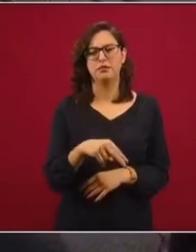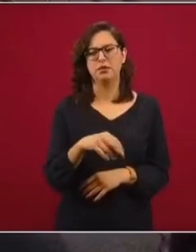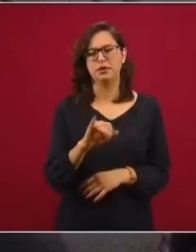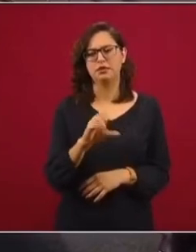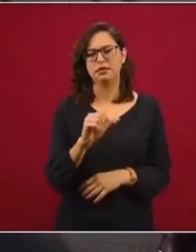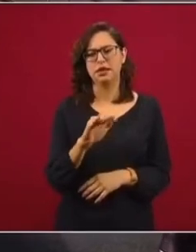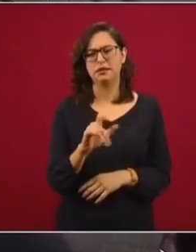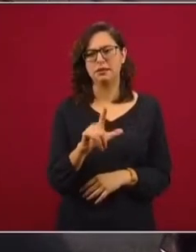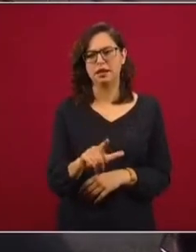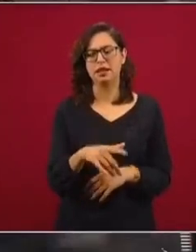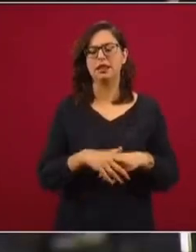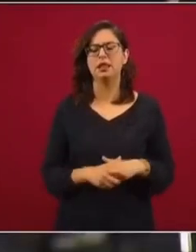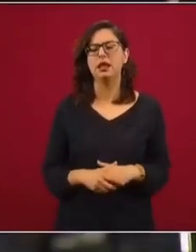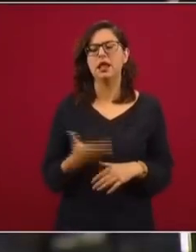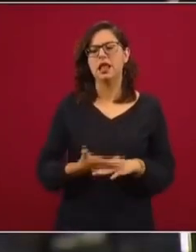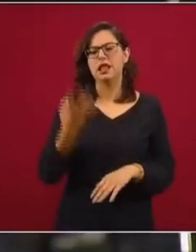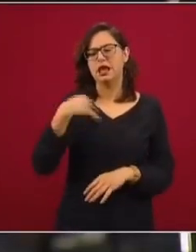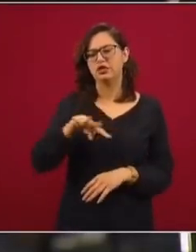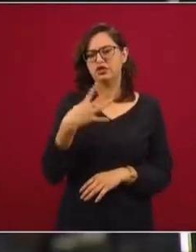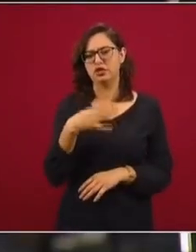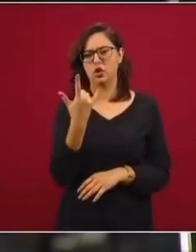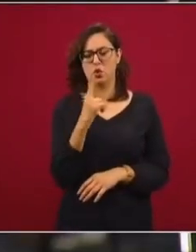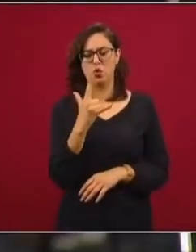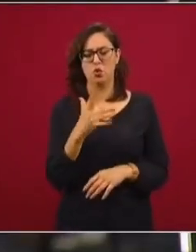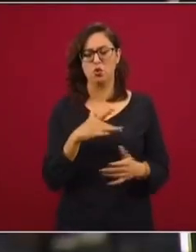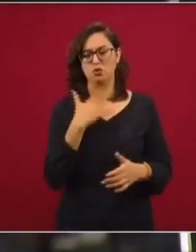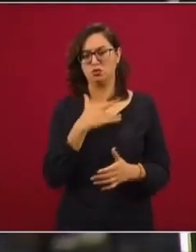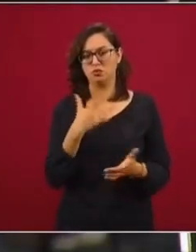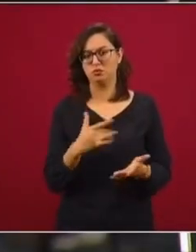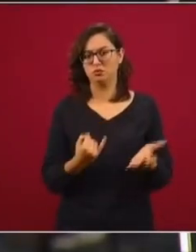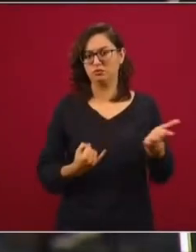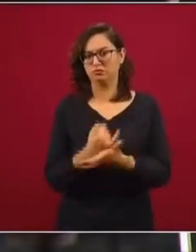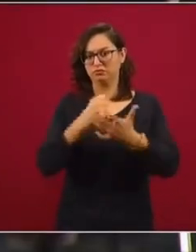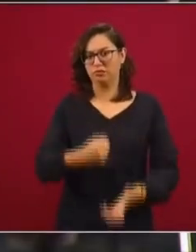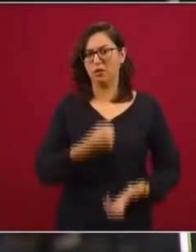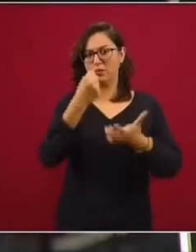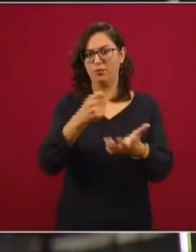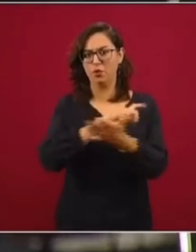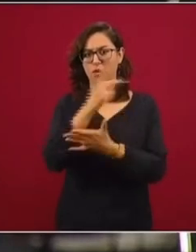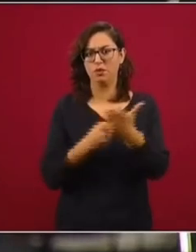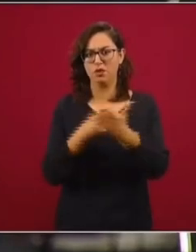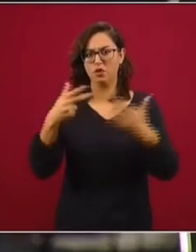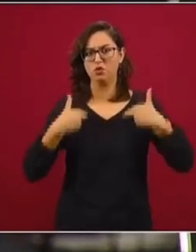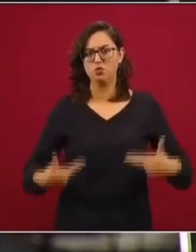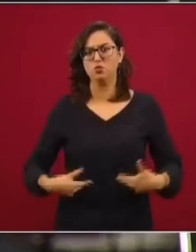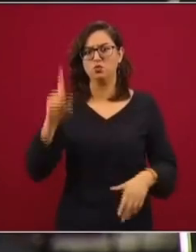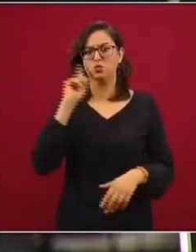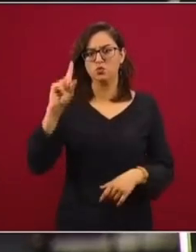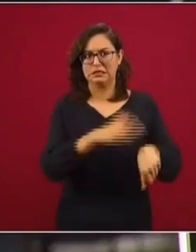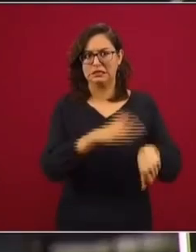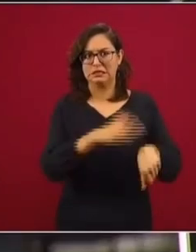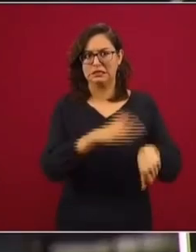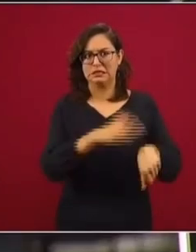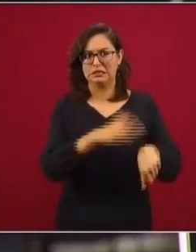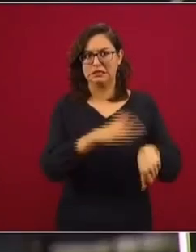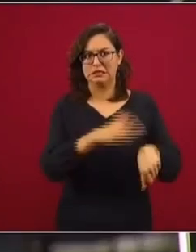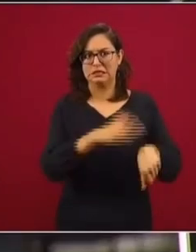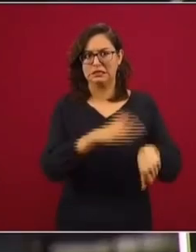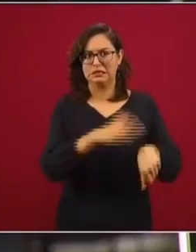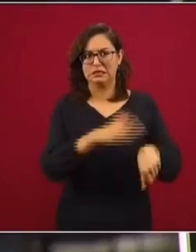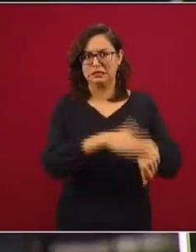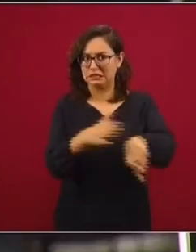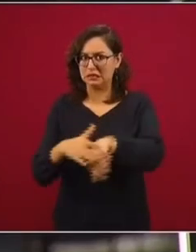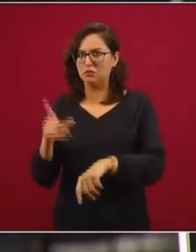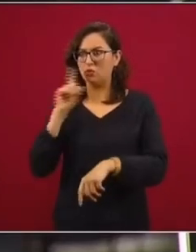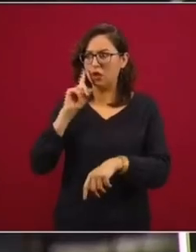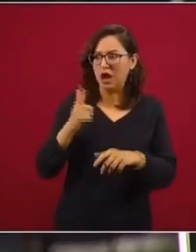sobre el tema de presupuestos. El 14 de julio dijeron que se iba a garantizar el presupuesto a todos los programas de derechos humanos de mujeres, como las alertas de violencia de género, pero hasta ahora